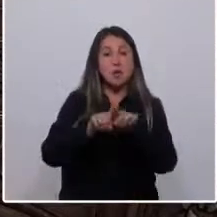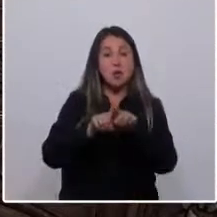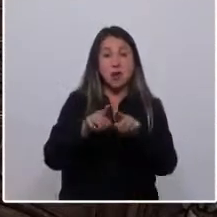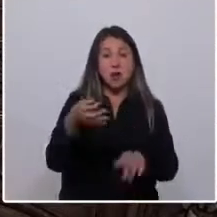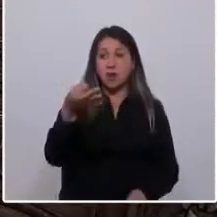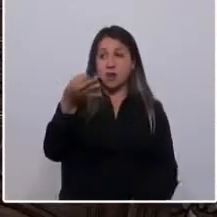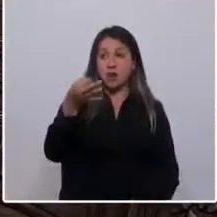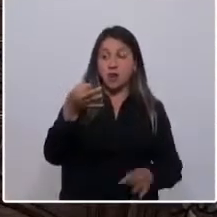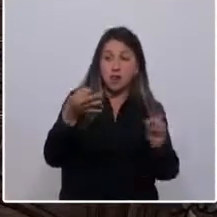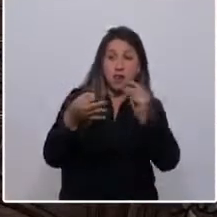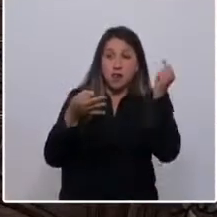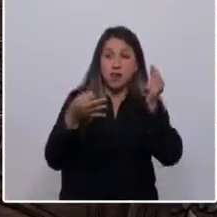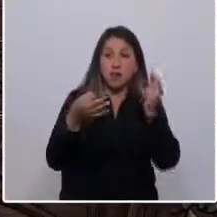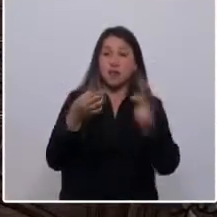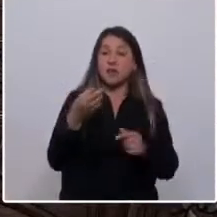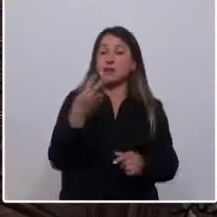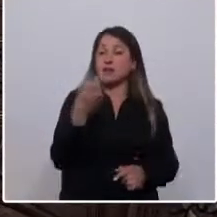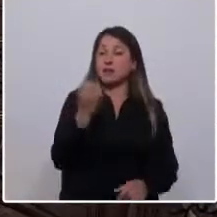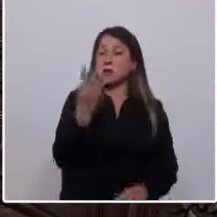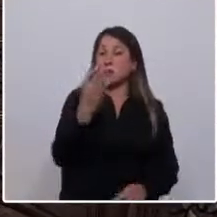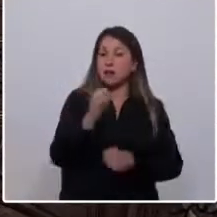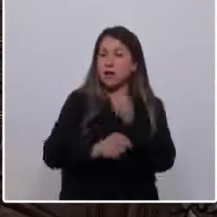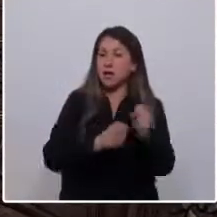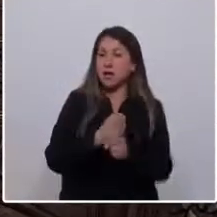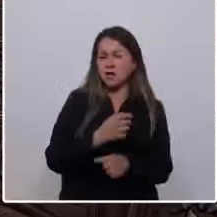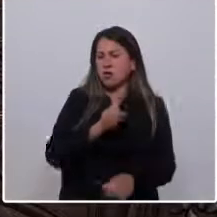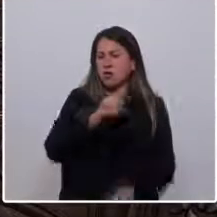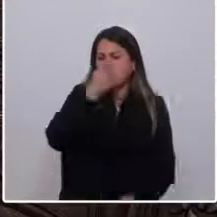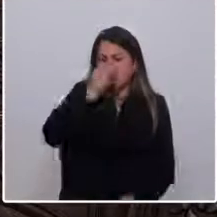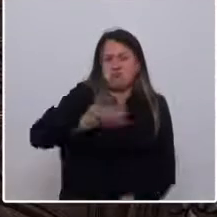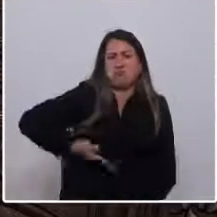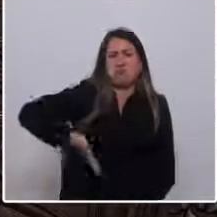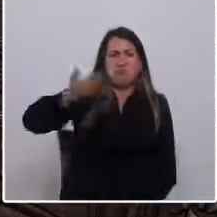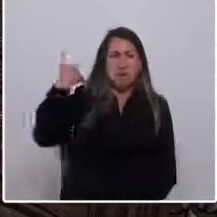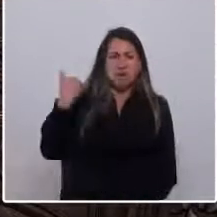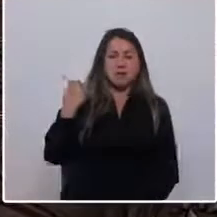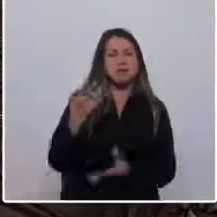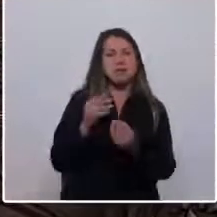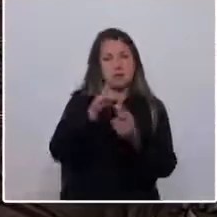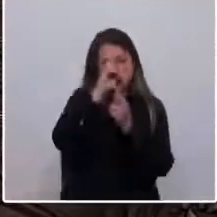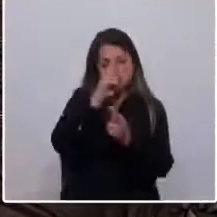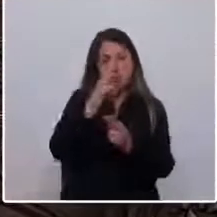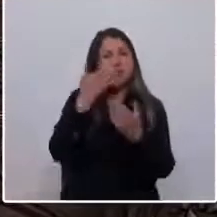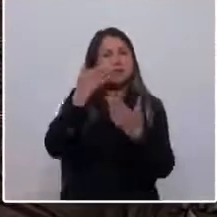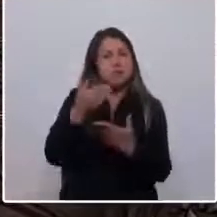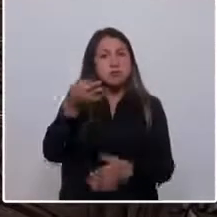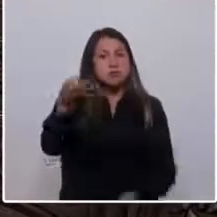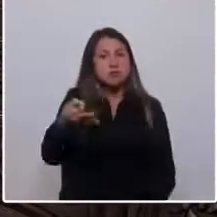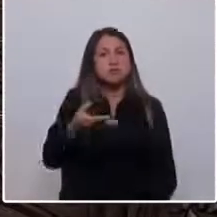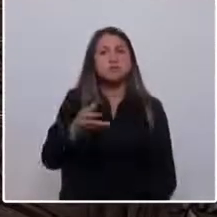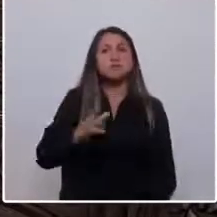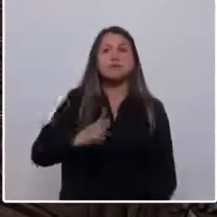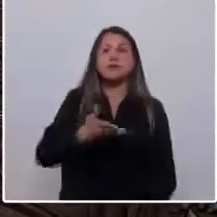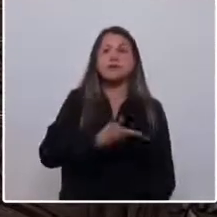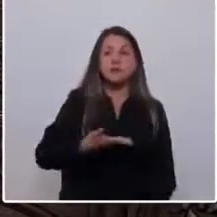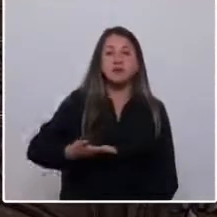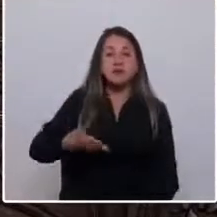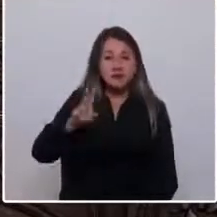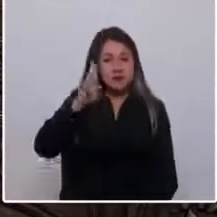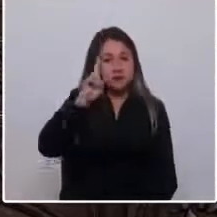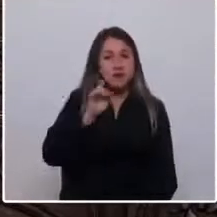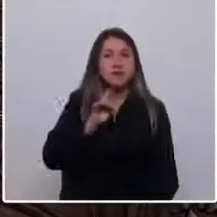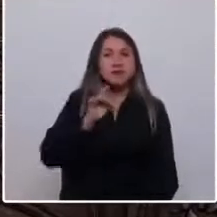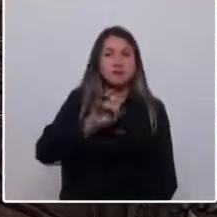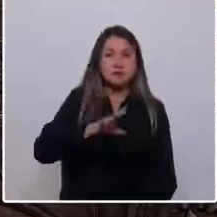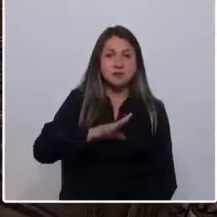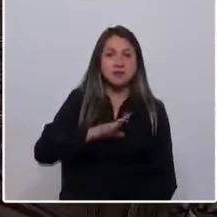hace dos años ni hace 40. Nace hace mucho tiempo atrás. Con mucho respeto se lo obsequio, señora Presidenta, para que recordemos que Chile